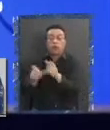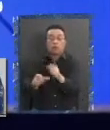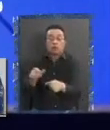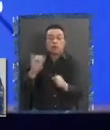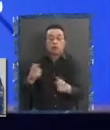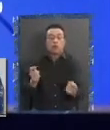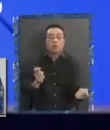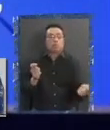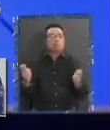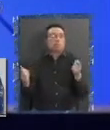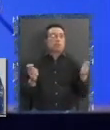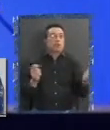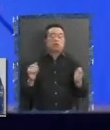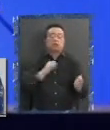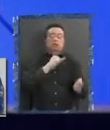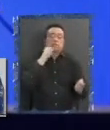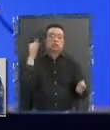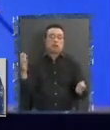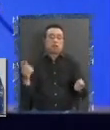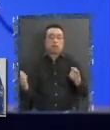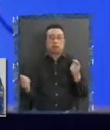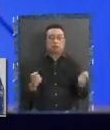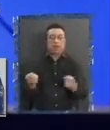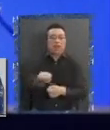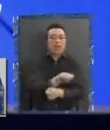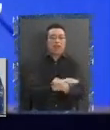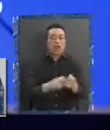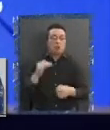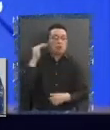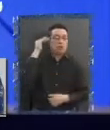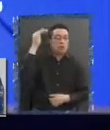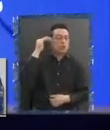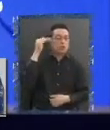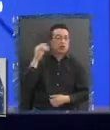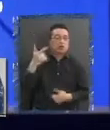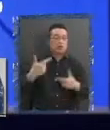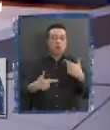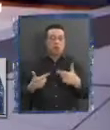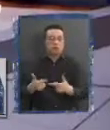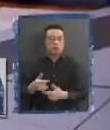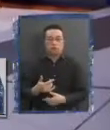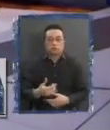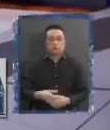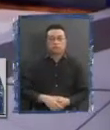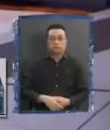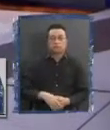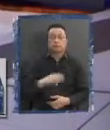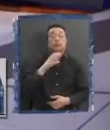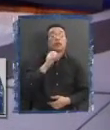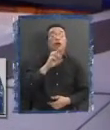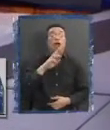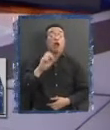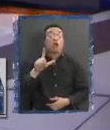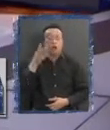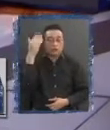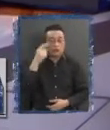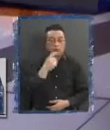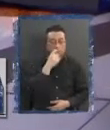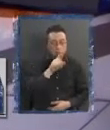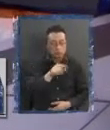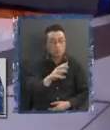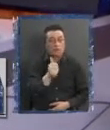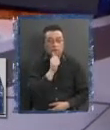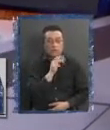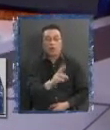toda la vida, la cuestión económica y la cuestión política. Carol, te quería volver a la pregunta que Elizabeth tiene, que no me contestó respecto